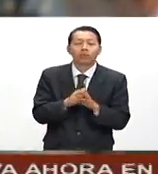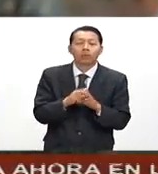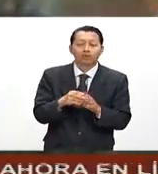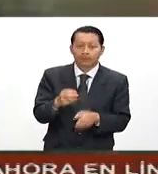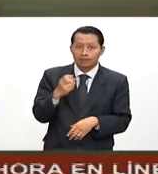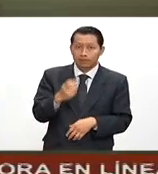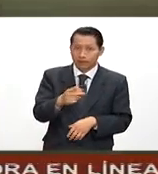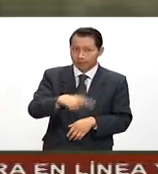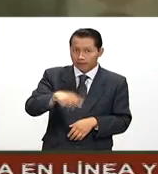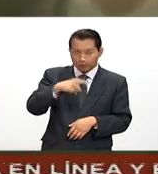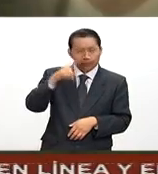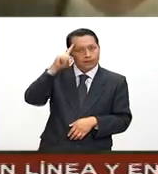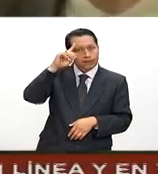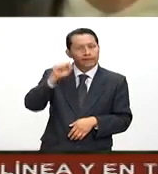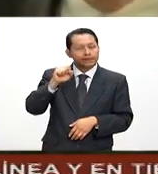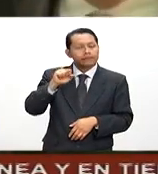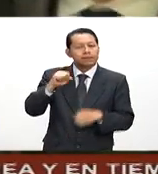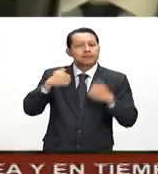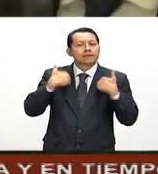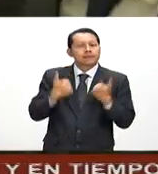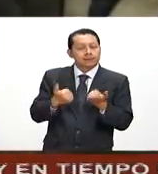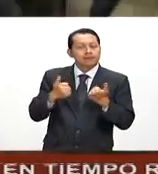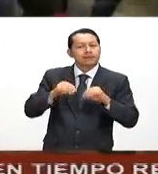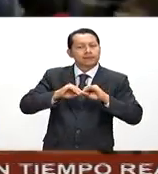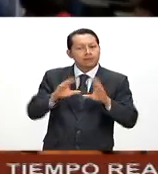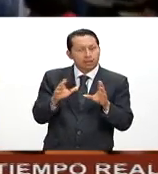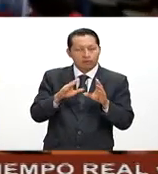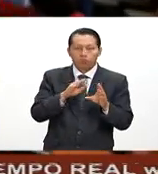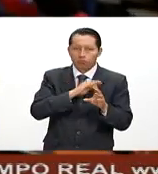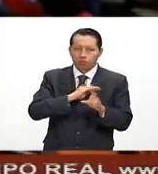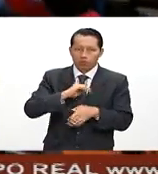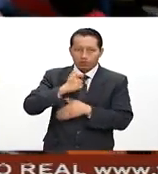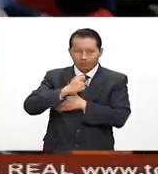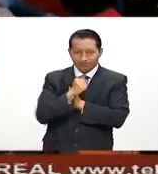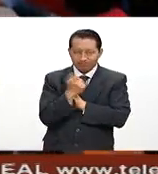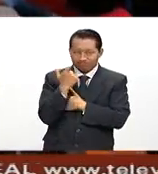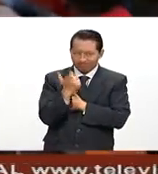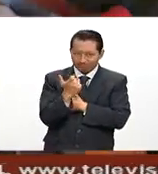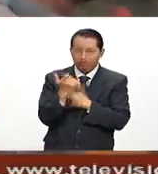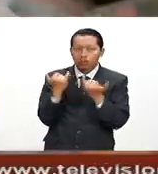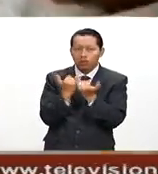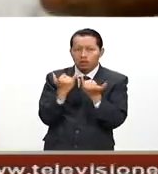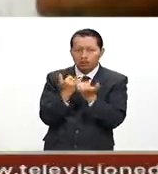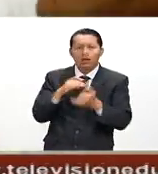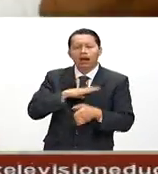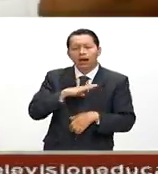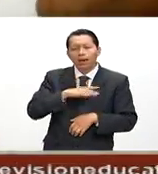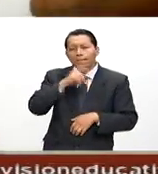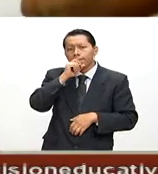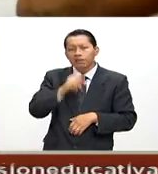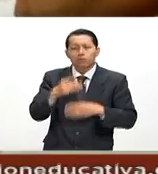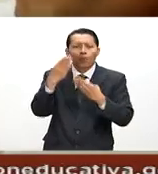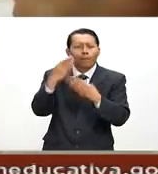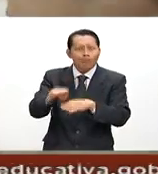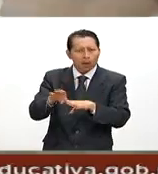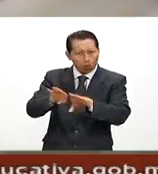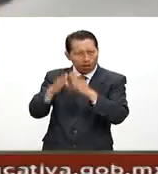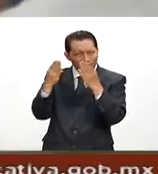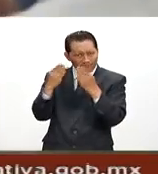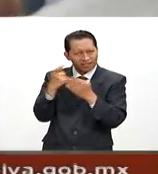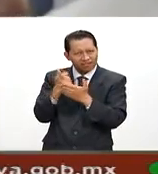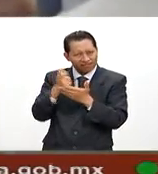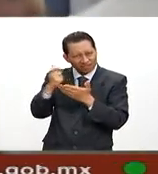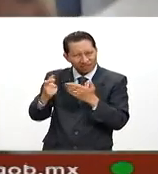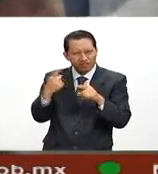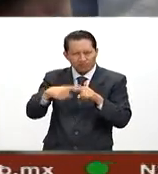captan e inmediatamente se ponen a ahorrar. Aperturan cuentas de ahorro y son muy disciplinados en